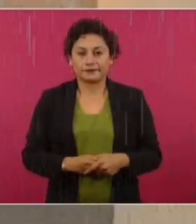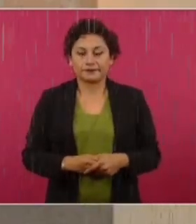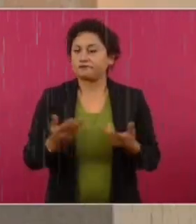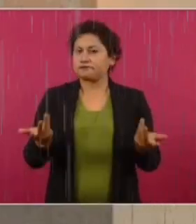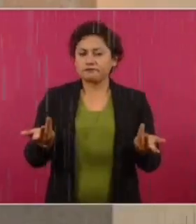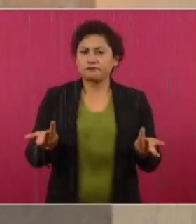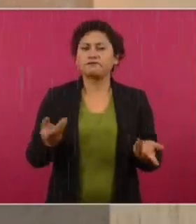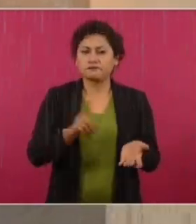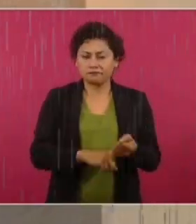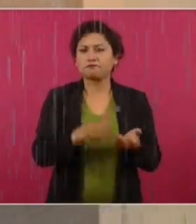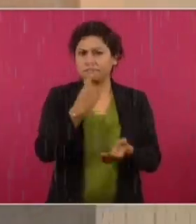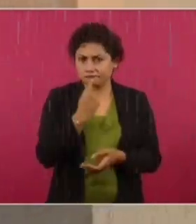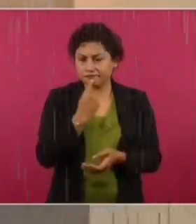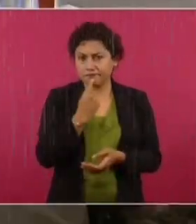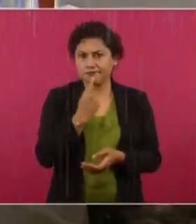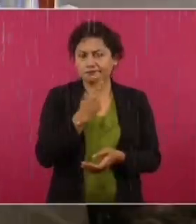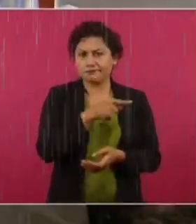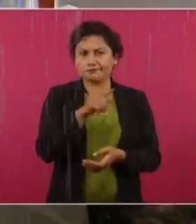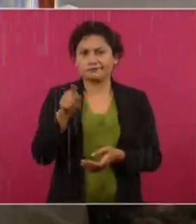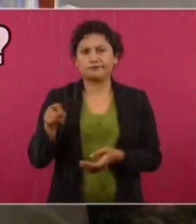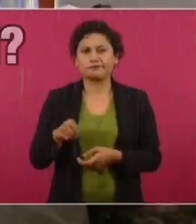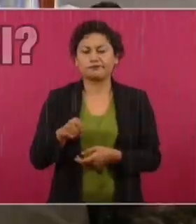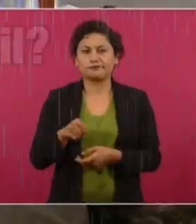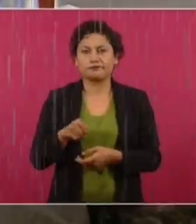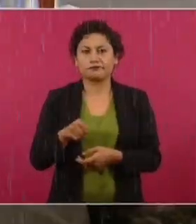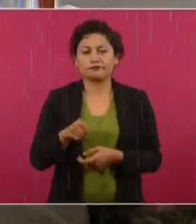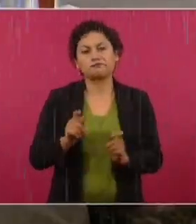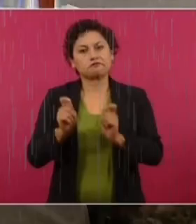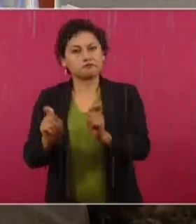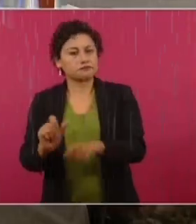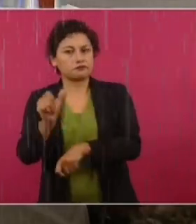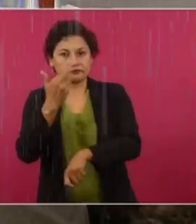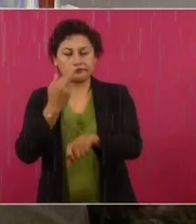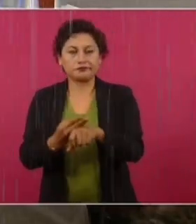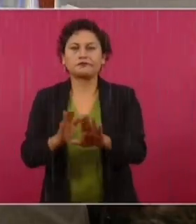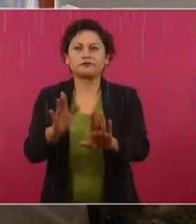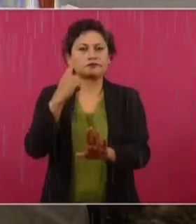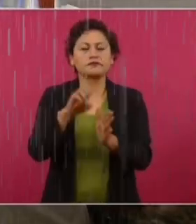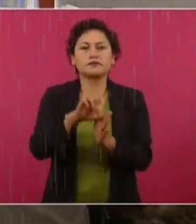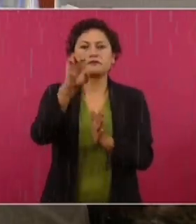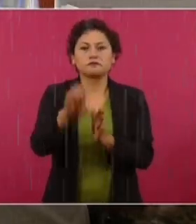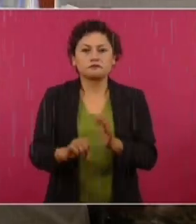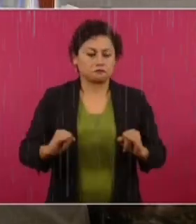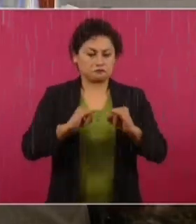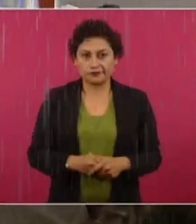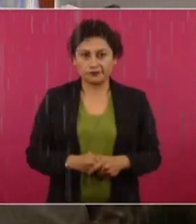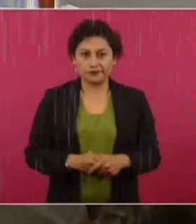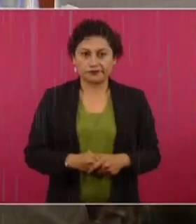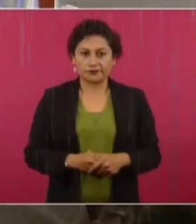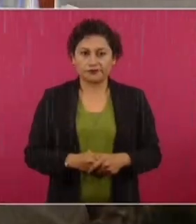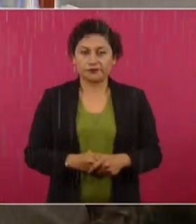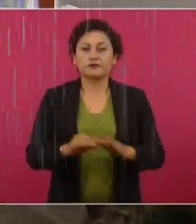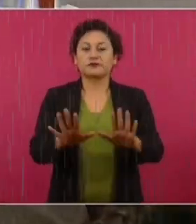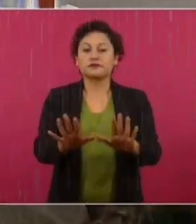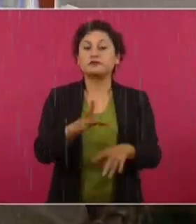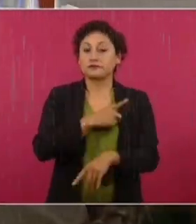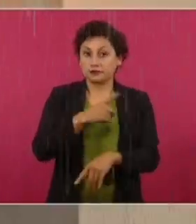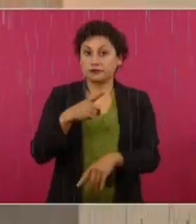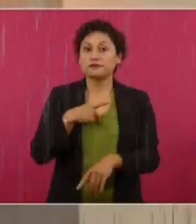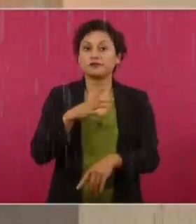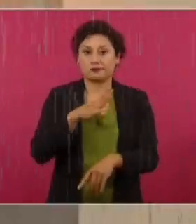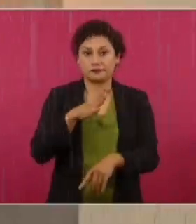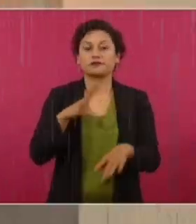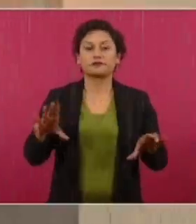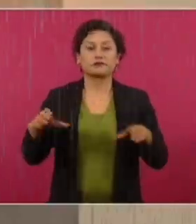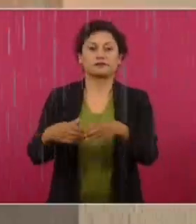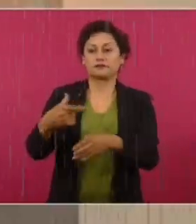Pueden haber policías para otras funciones, por ejemplo, la seguridad de las instituciones. Lo que va existir va ser la